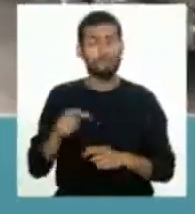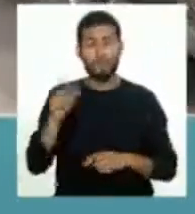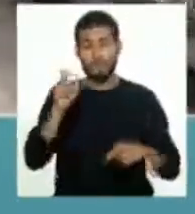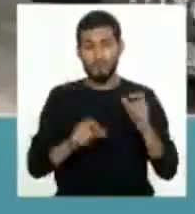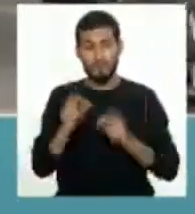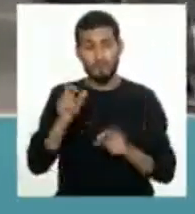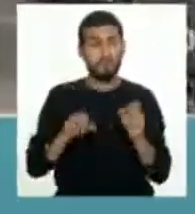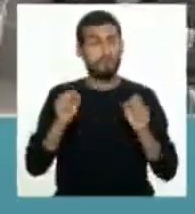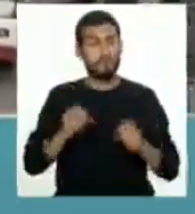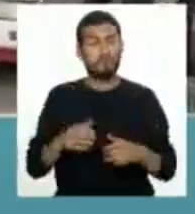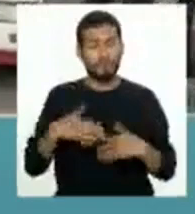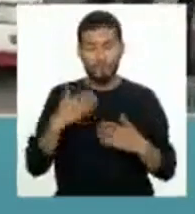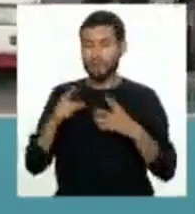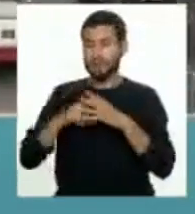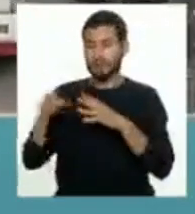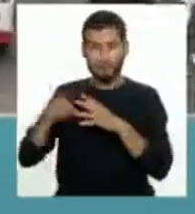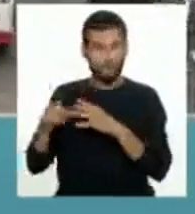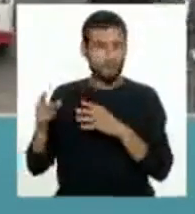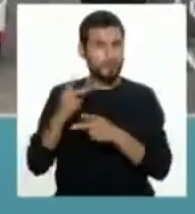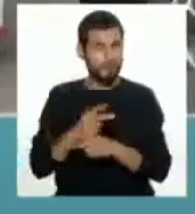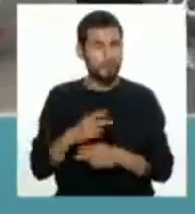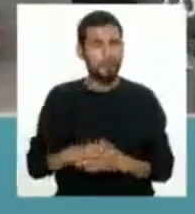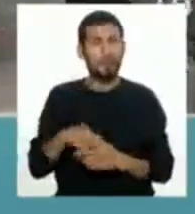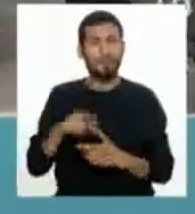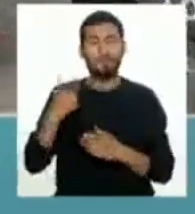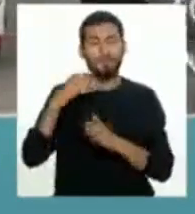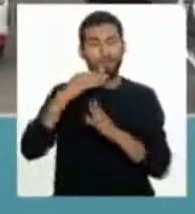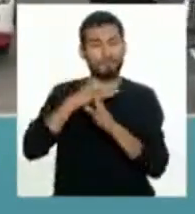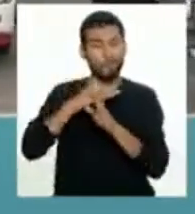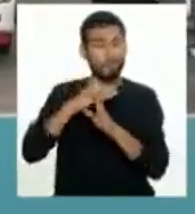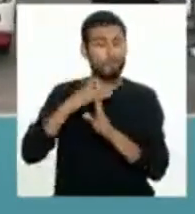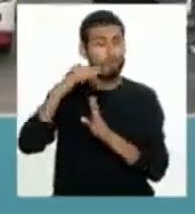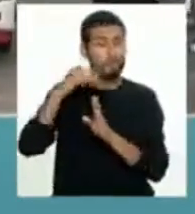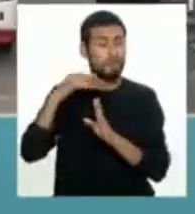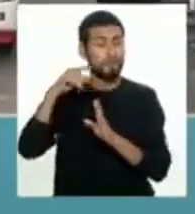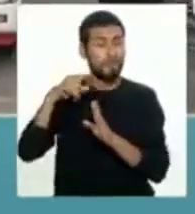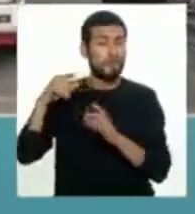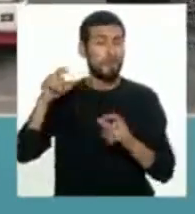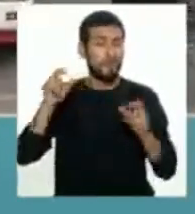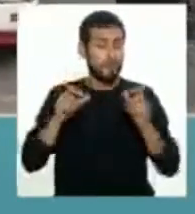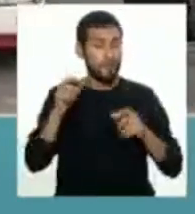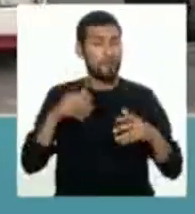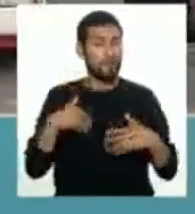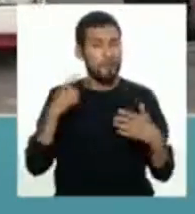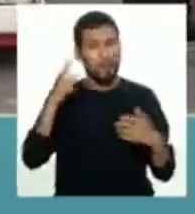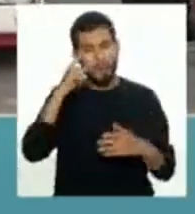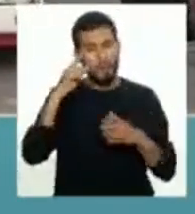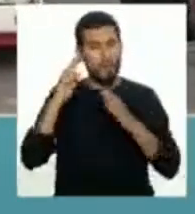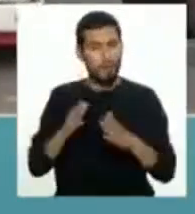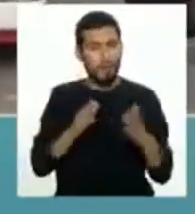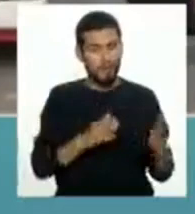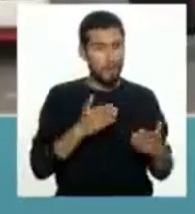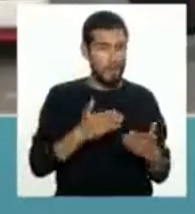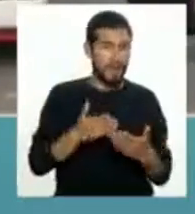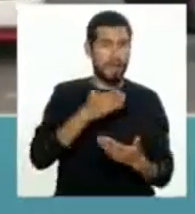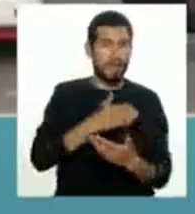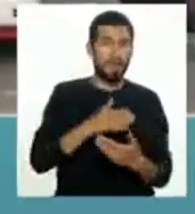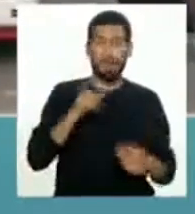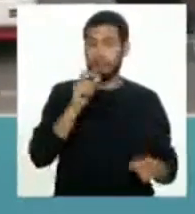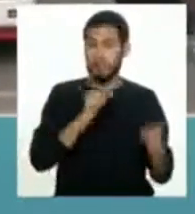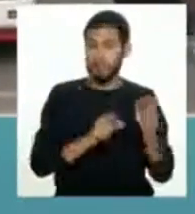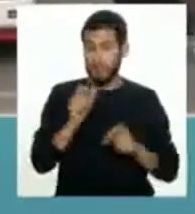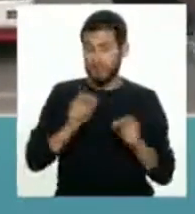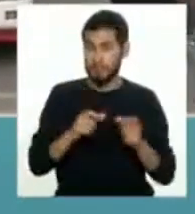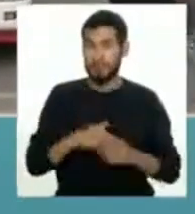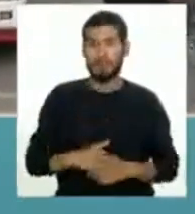personas puedan evacuar. Tal vez en las zonas de clase media-alta esté un poco más preparada la población